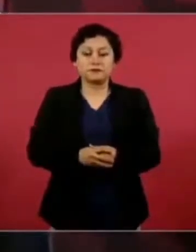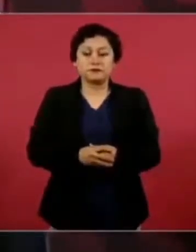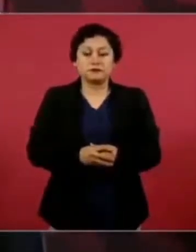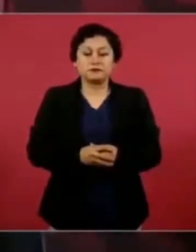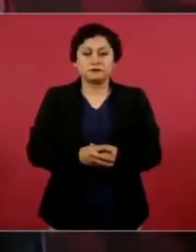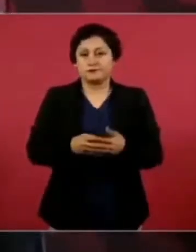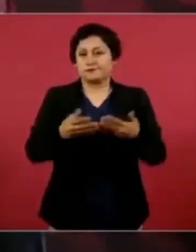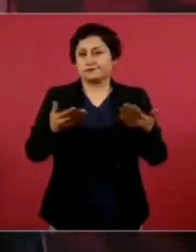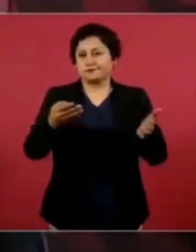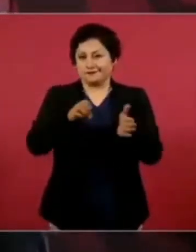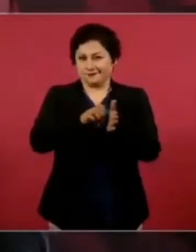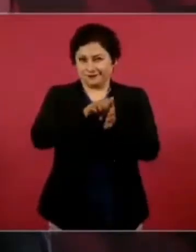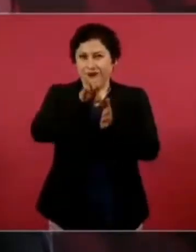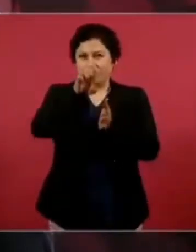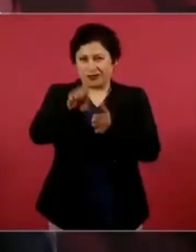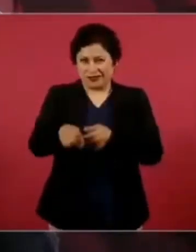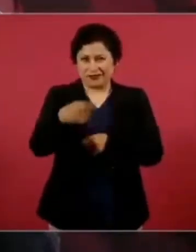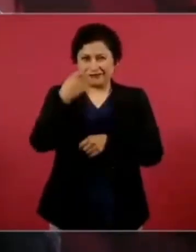Maya